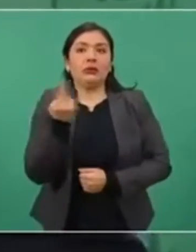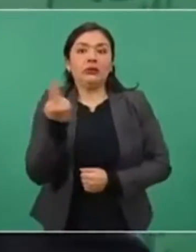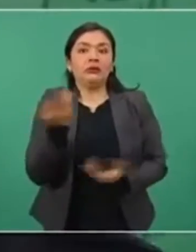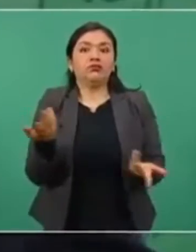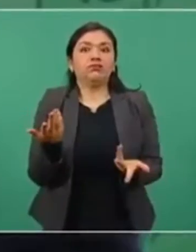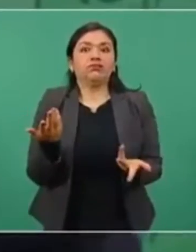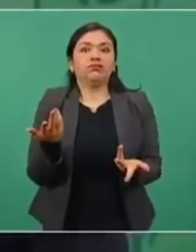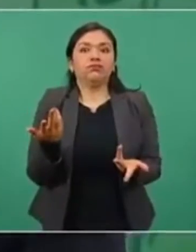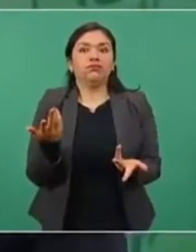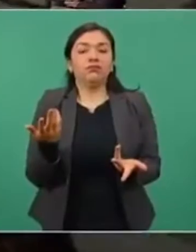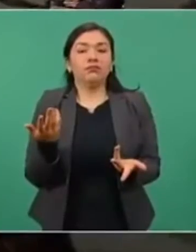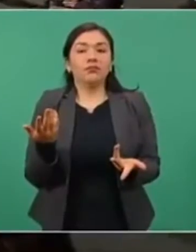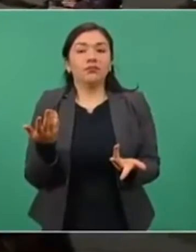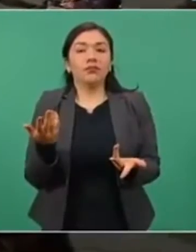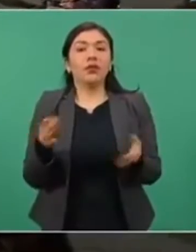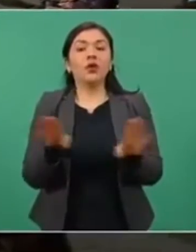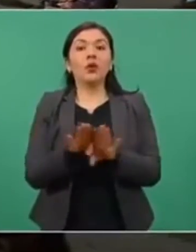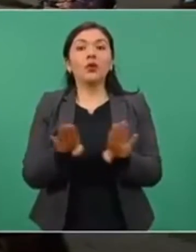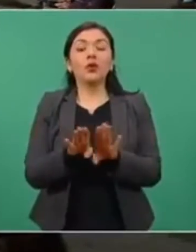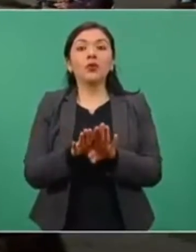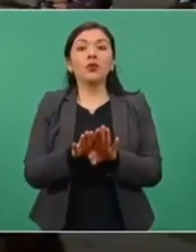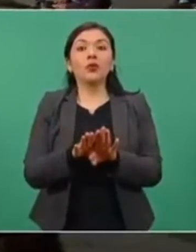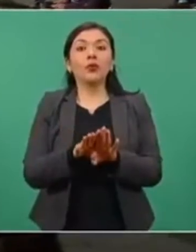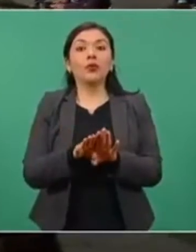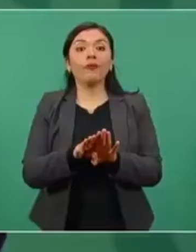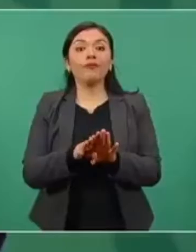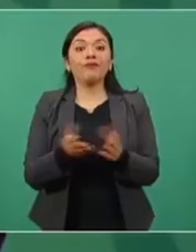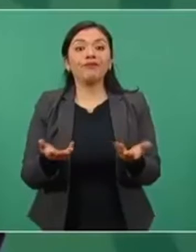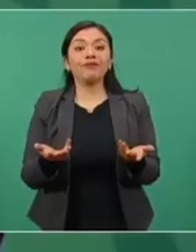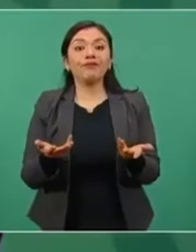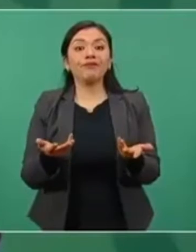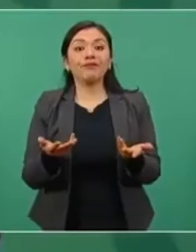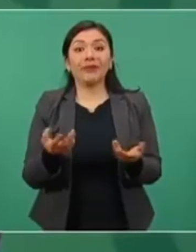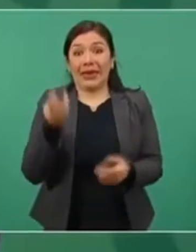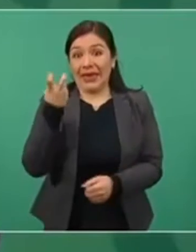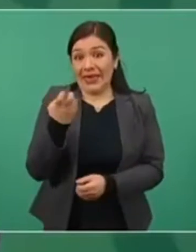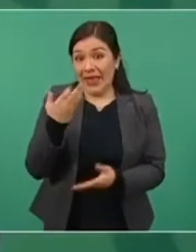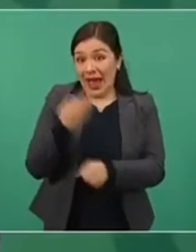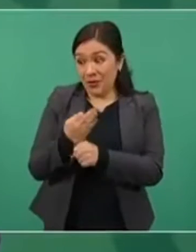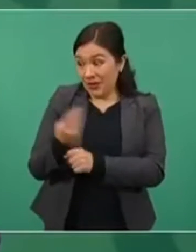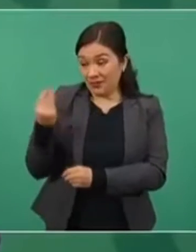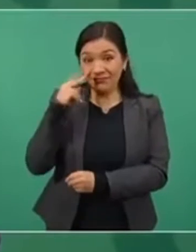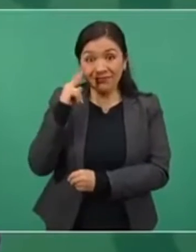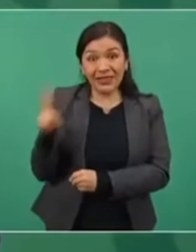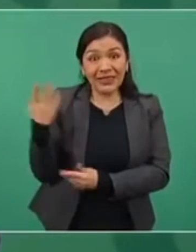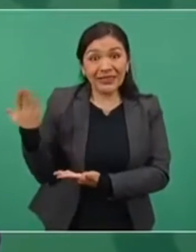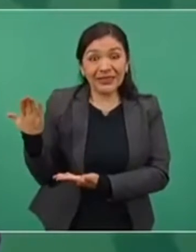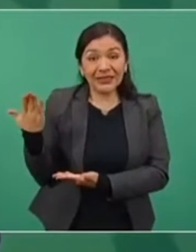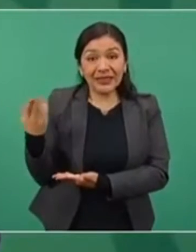bueno, el que se dé esto que es histórico,